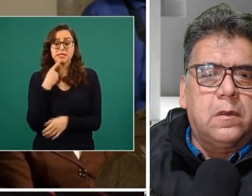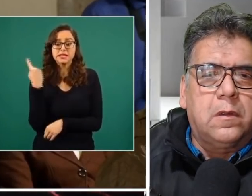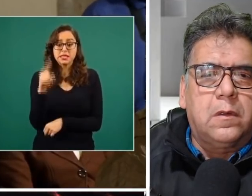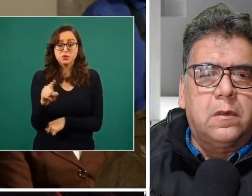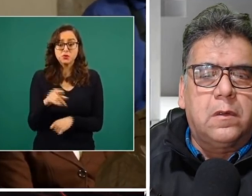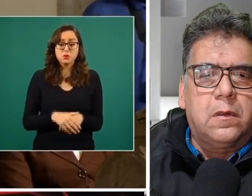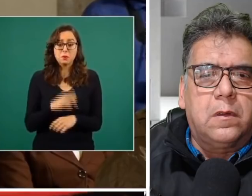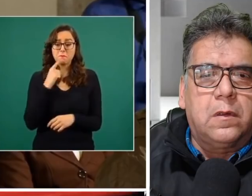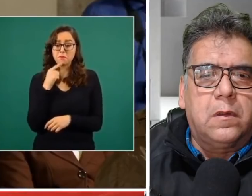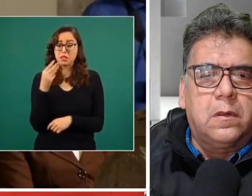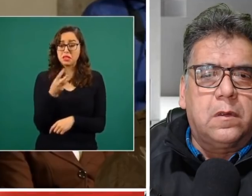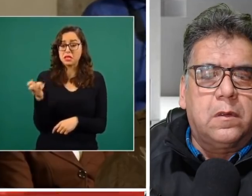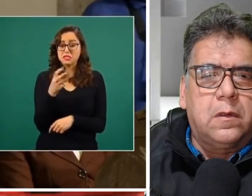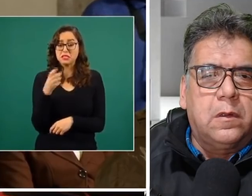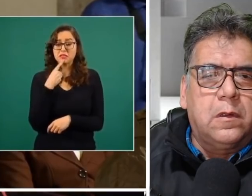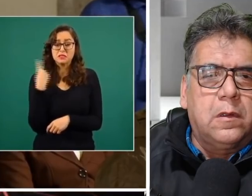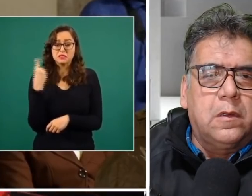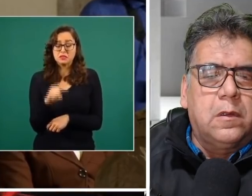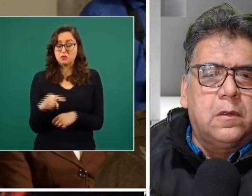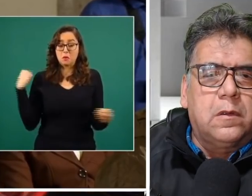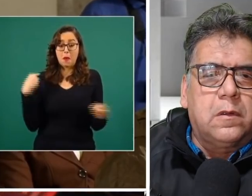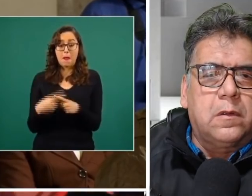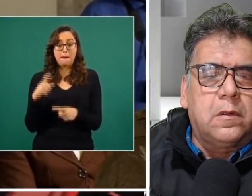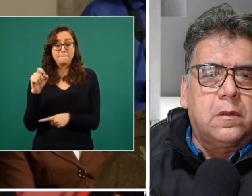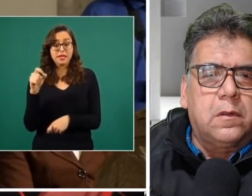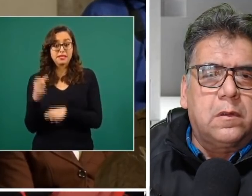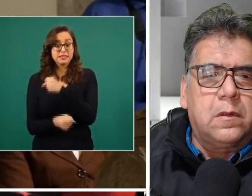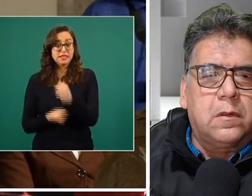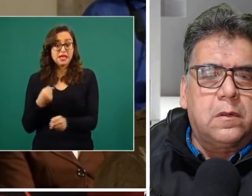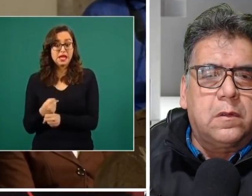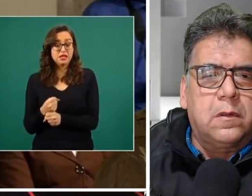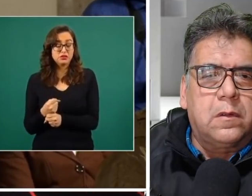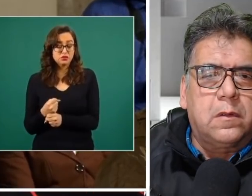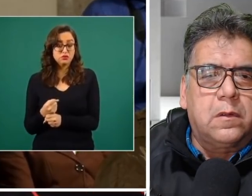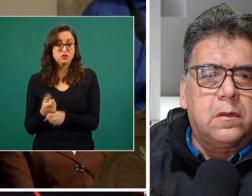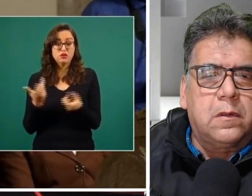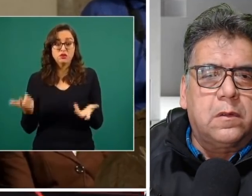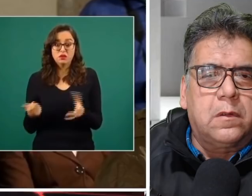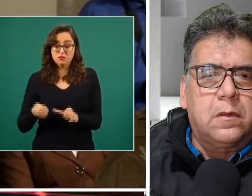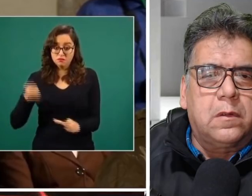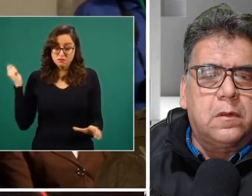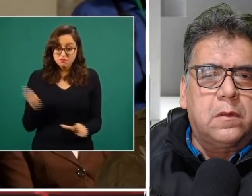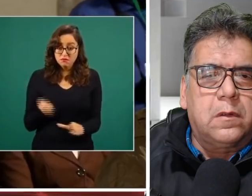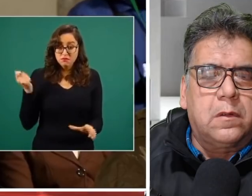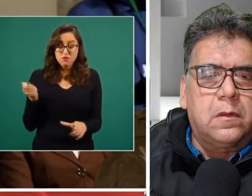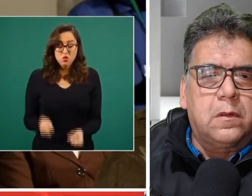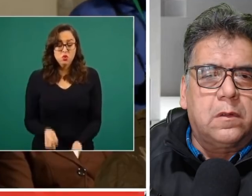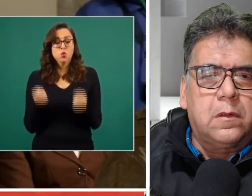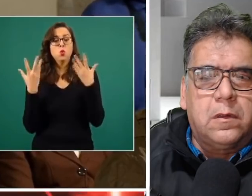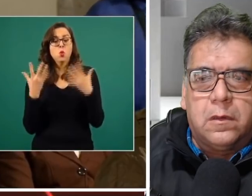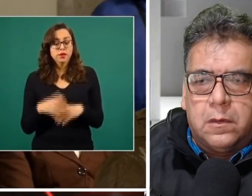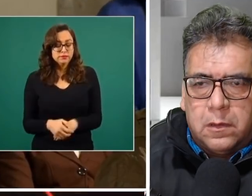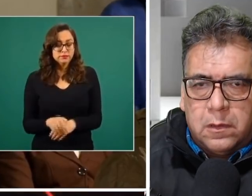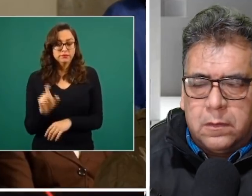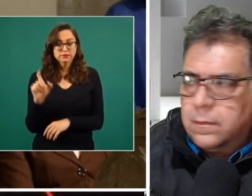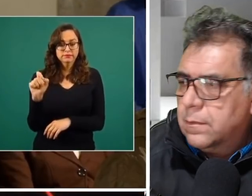mil 300 denuncias aproximadamente, y solamente hay aproximadamente 20 sentencias o casos que se han dado